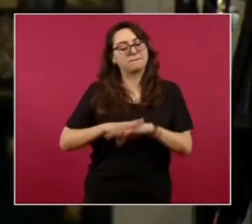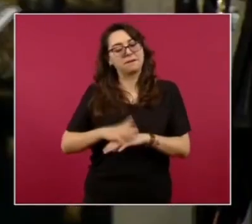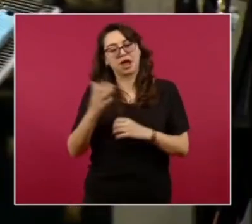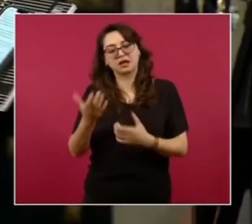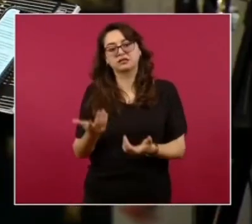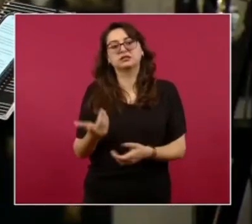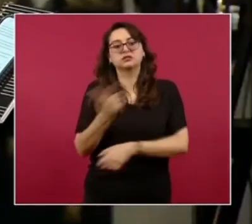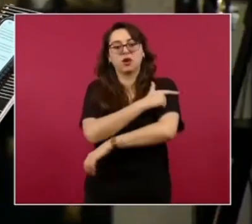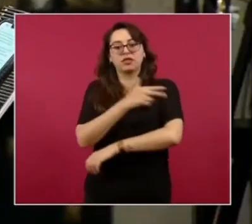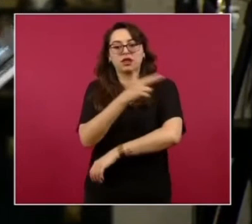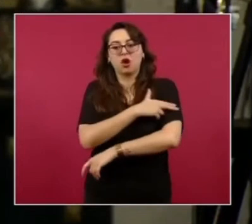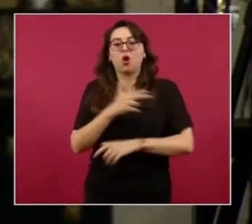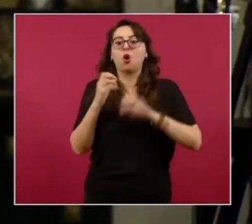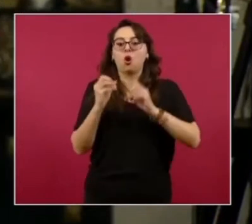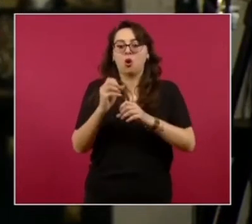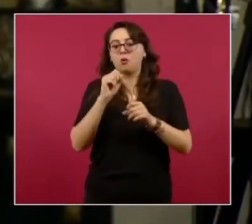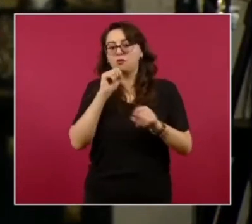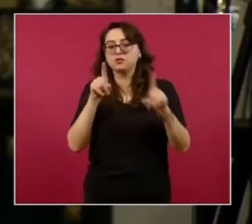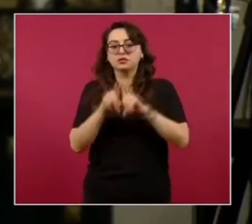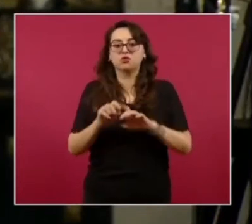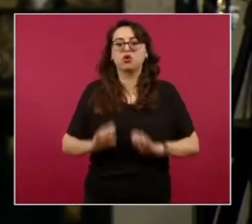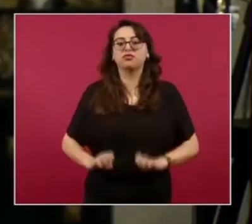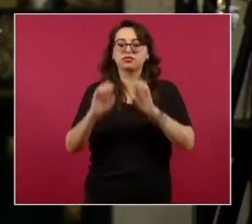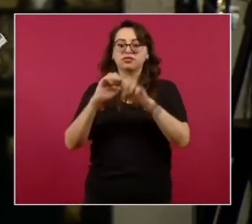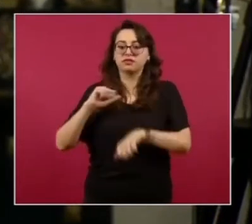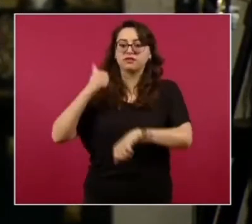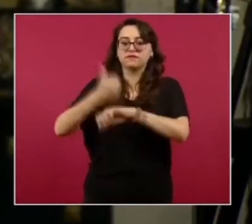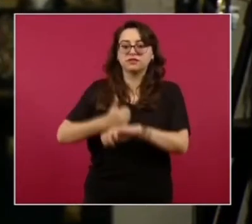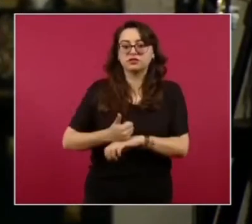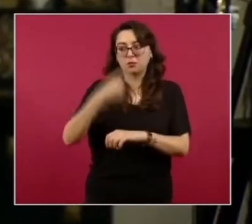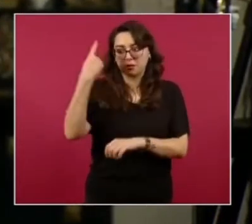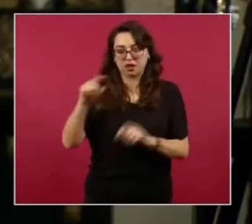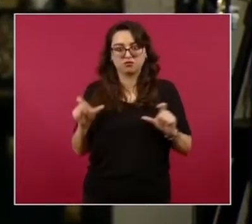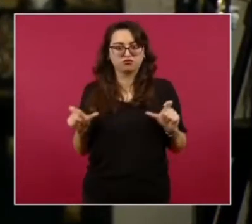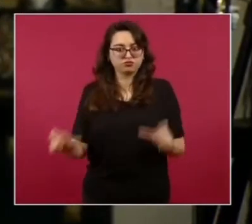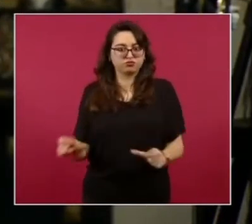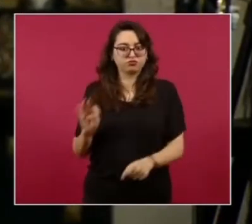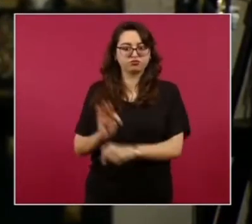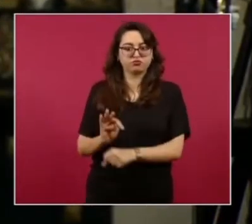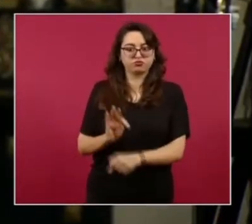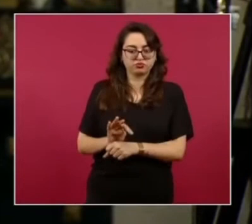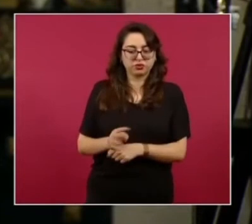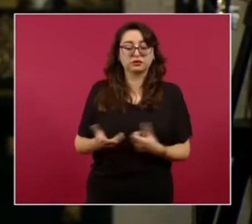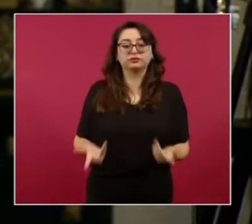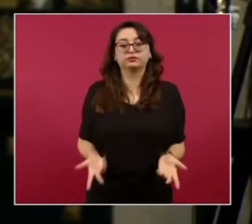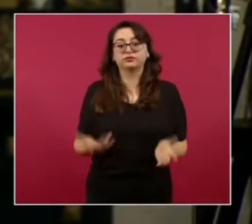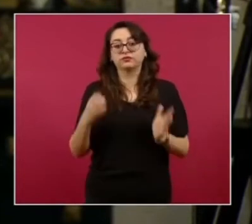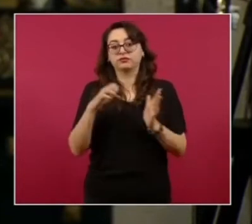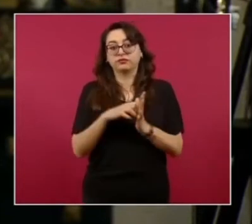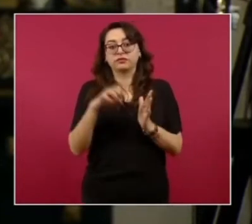los cuarteles, como aquí lo señalan, para que puedan desarrollarse Un ejemplo es que en estas zonas, me comentaban los